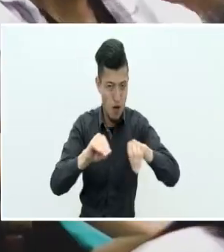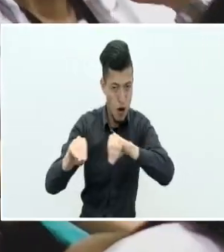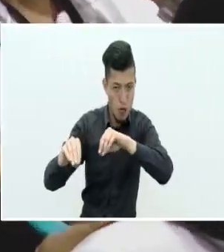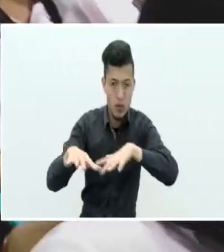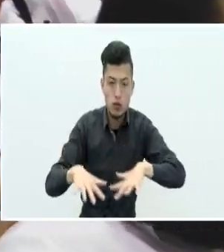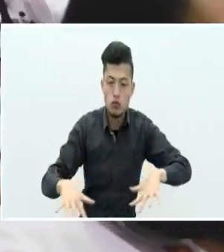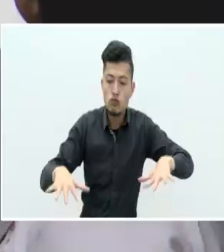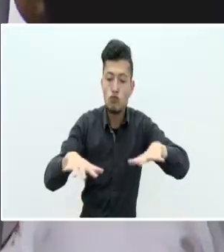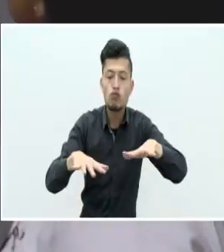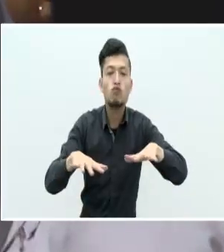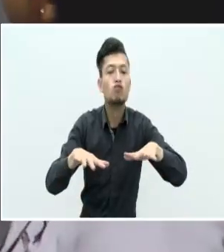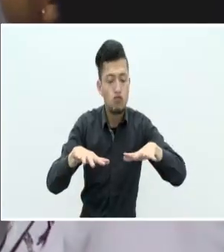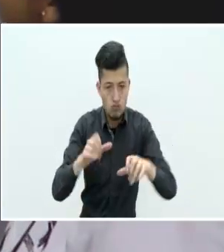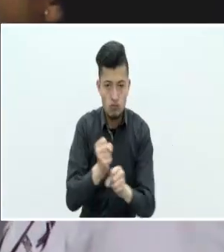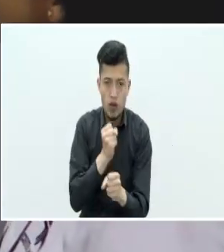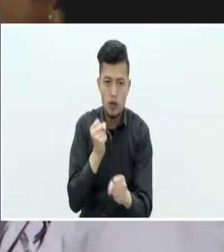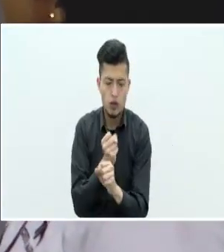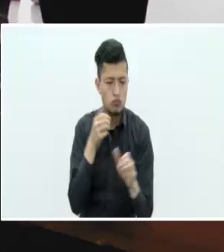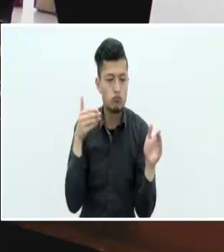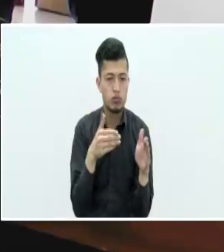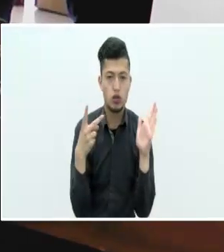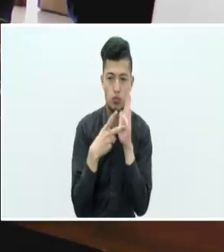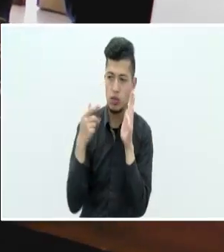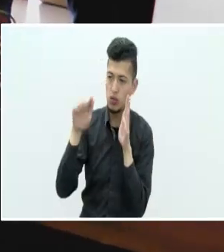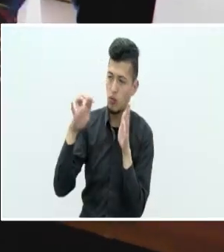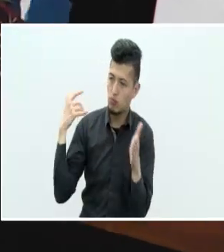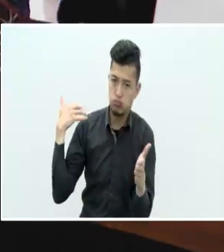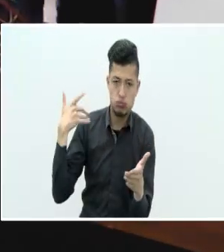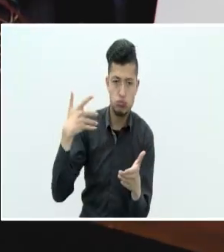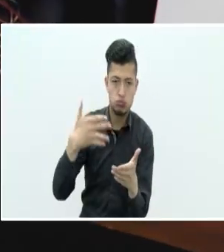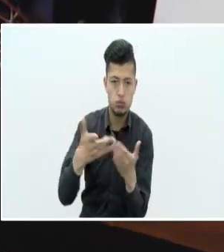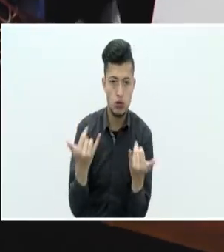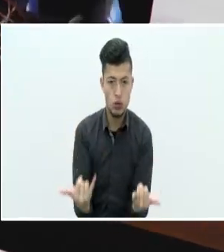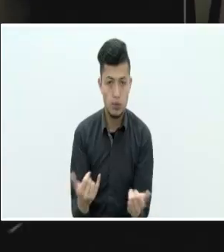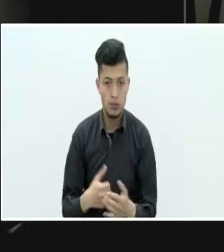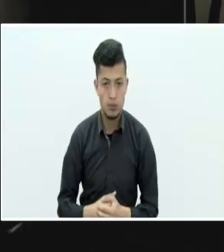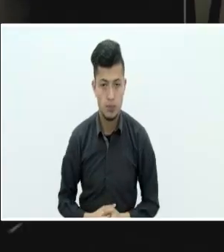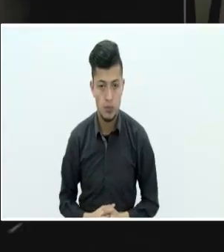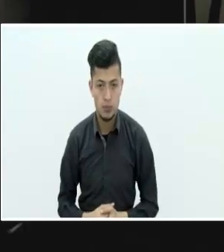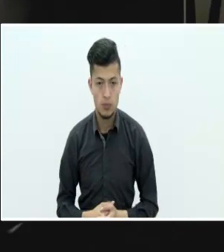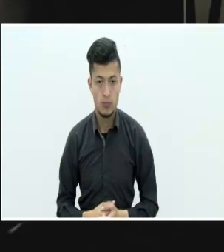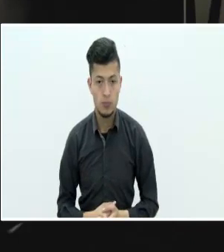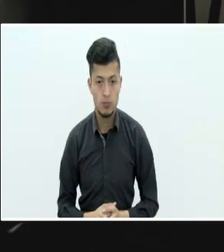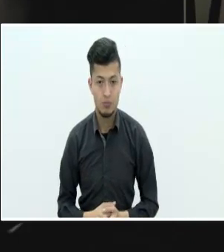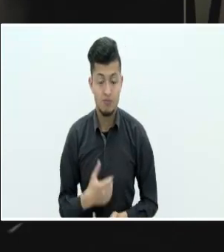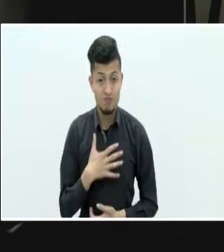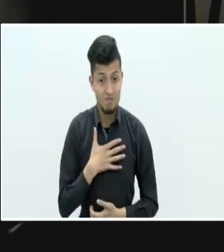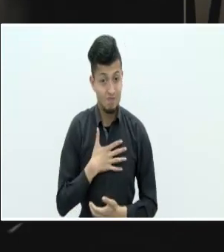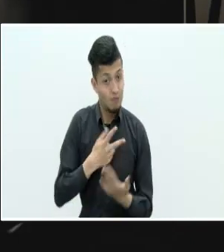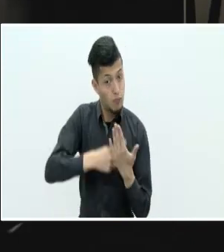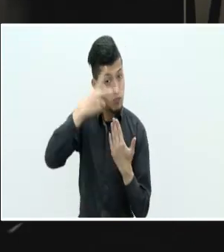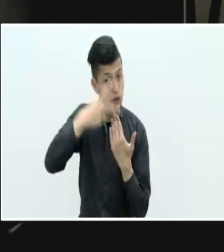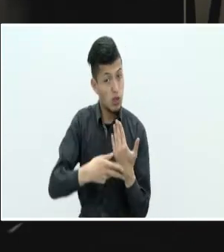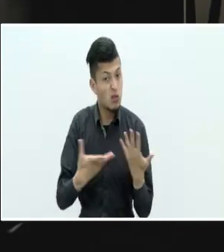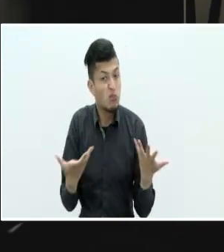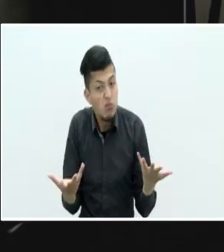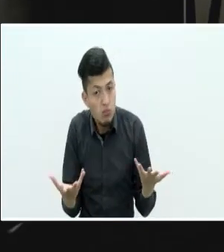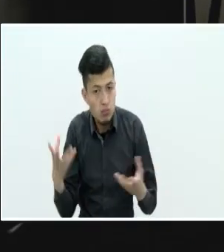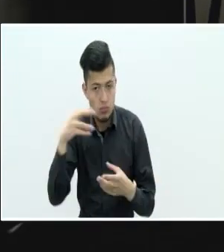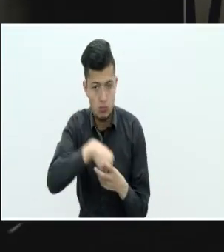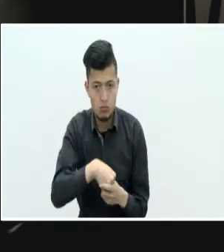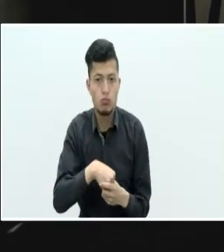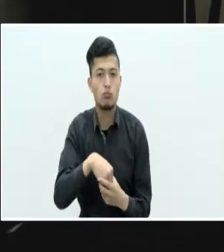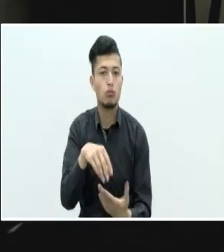trabajando durante la vigencia de 2019. Mi proyecto Sound Musical World consisten en unos guantes musicales